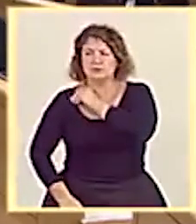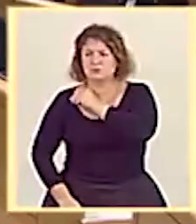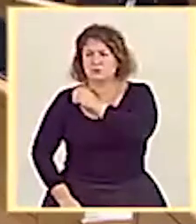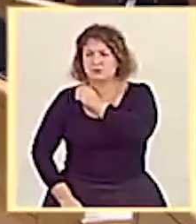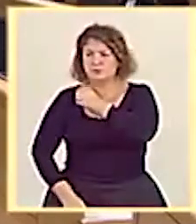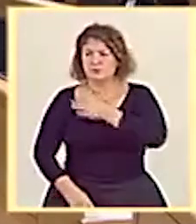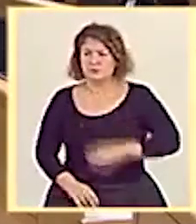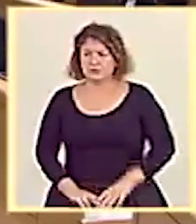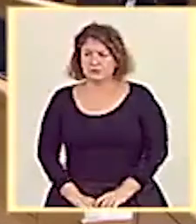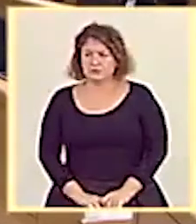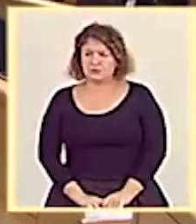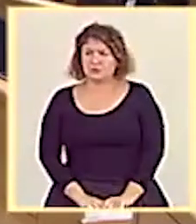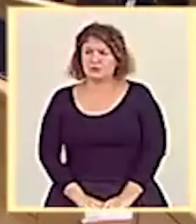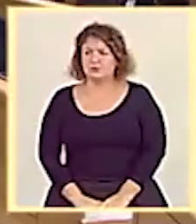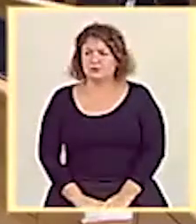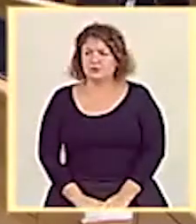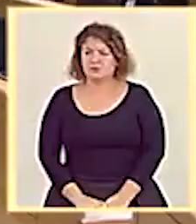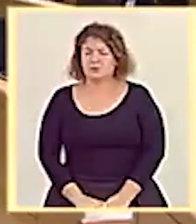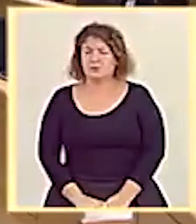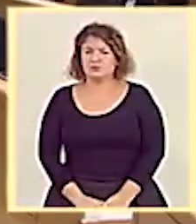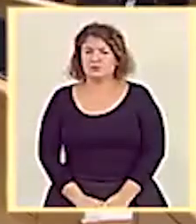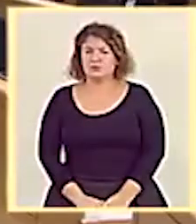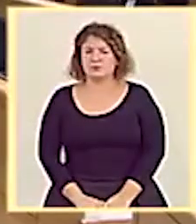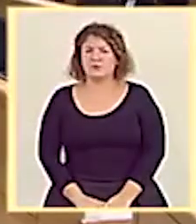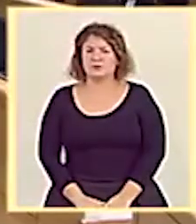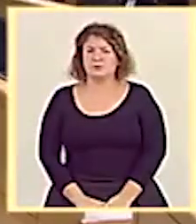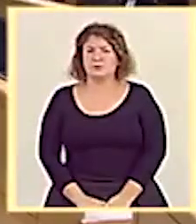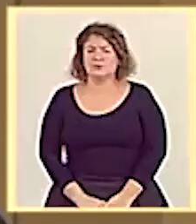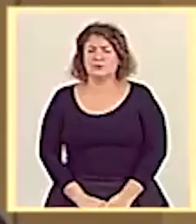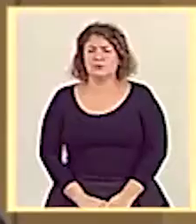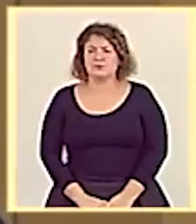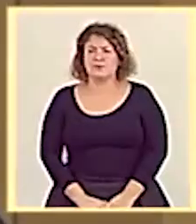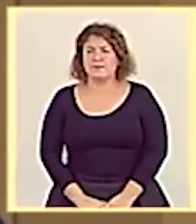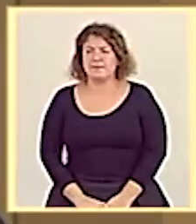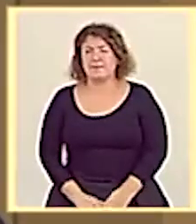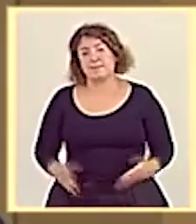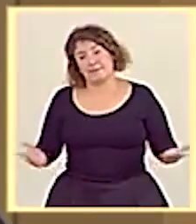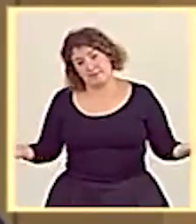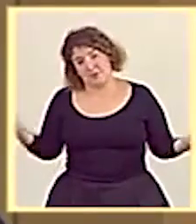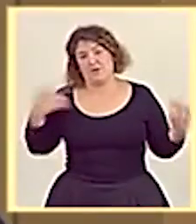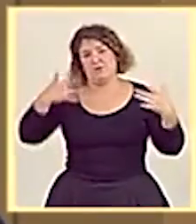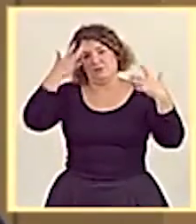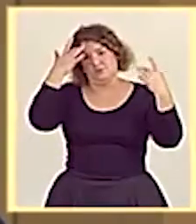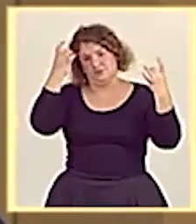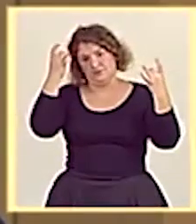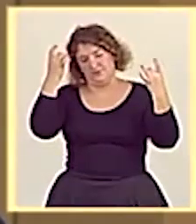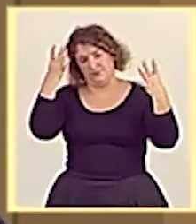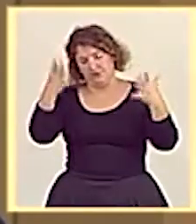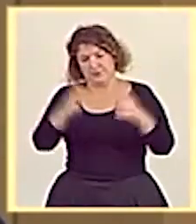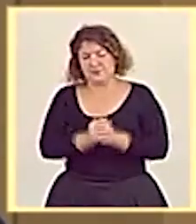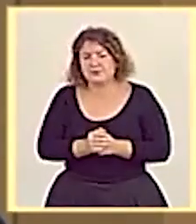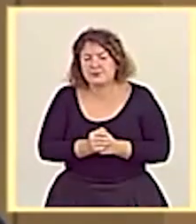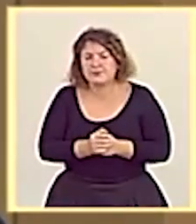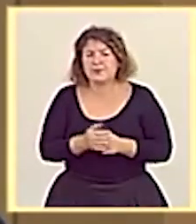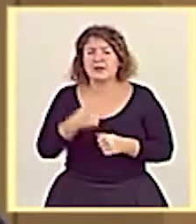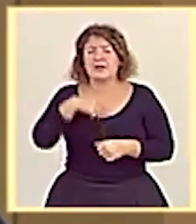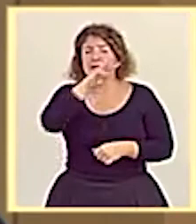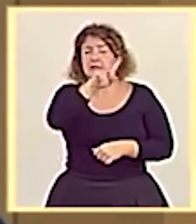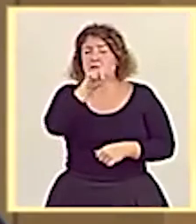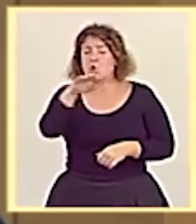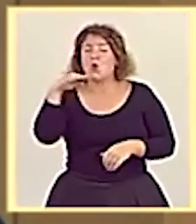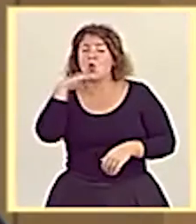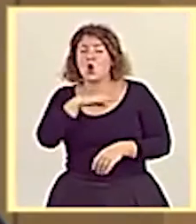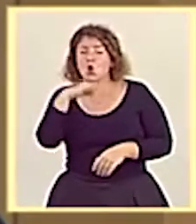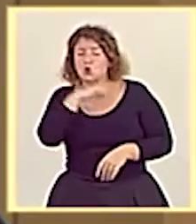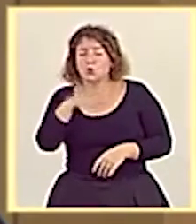Senador Martínez Julio Navarra Rechea. Señora ministra, ya va siendo hora. Mire, le recuerdo que el 31 de octubre